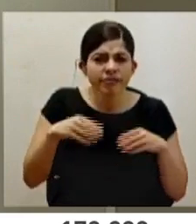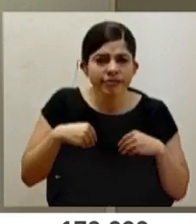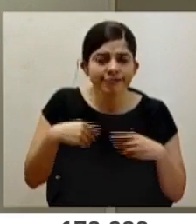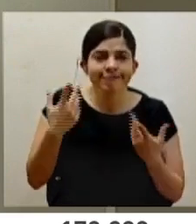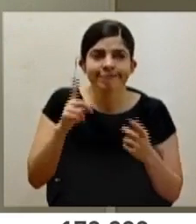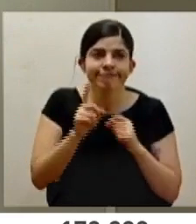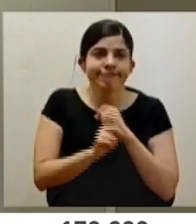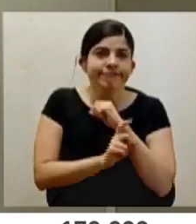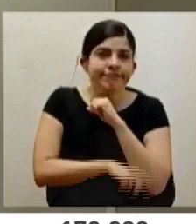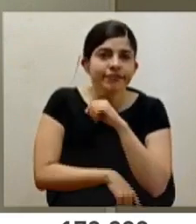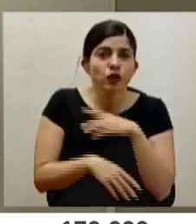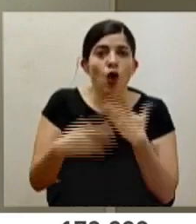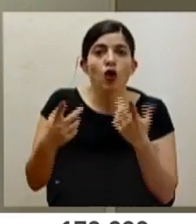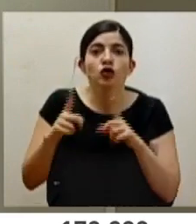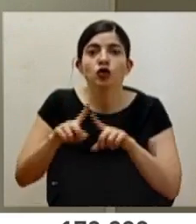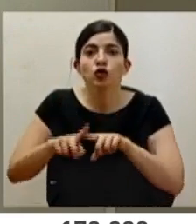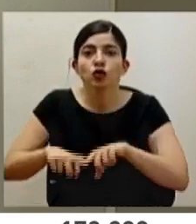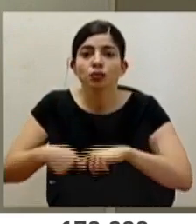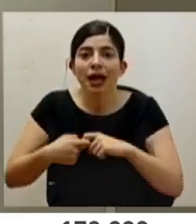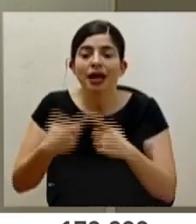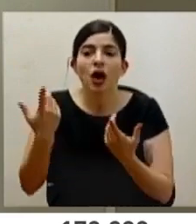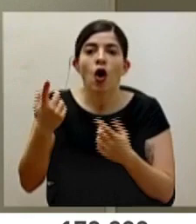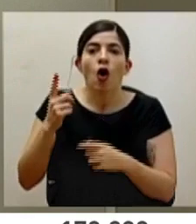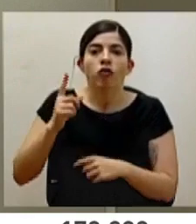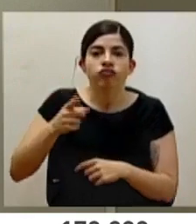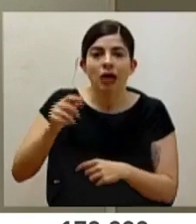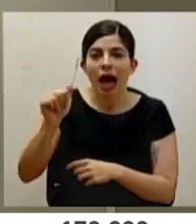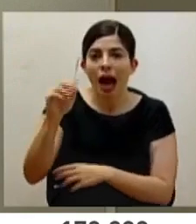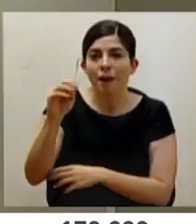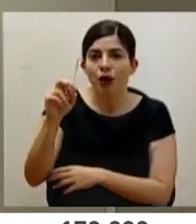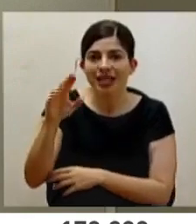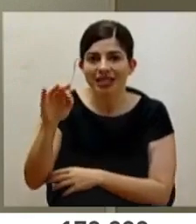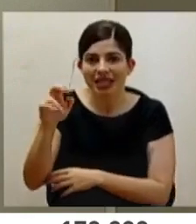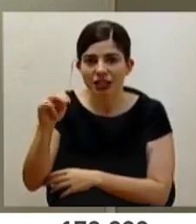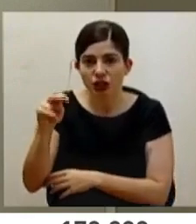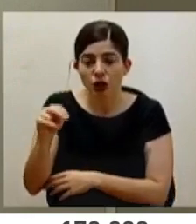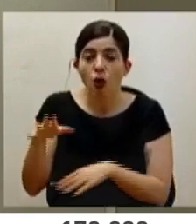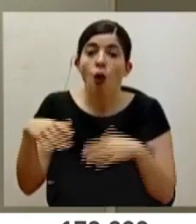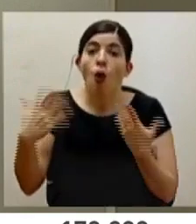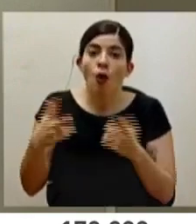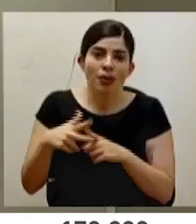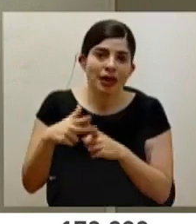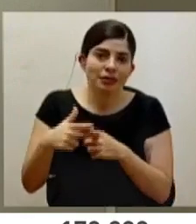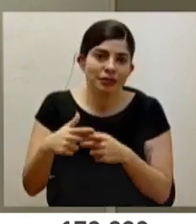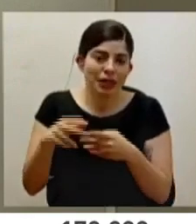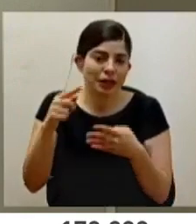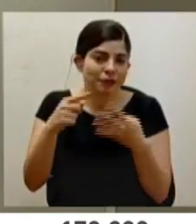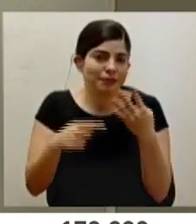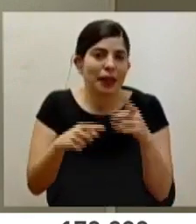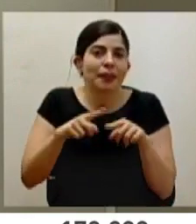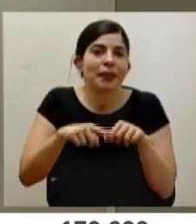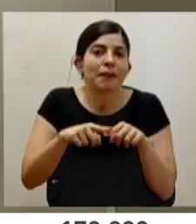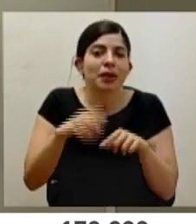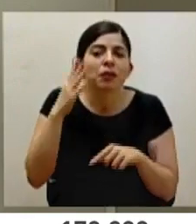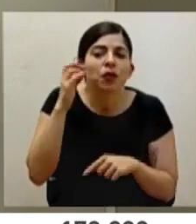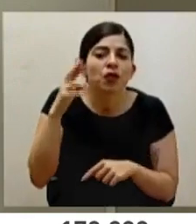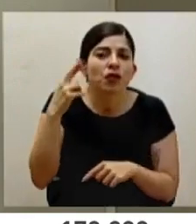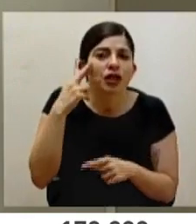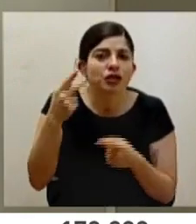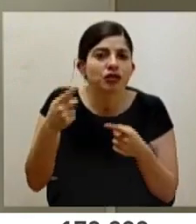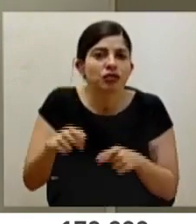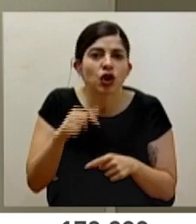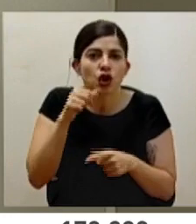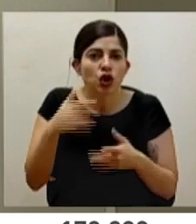sanción como una suspensión, una amonestación, incluso puede ser el despido. O eso va a depender mucho de las condiciones en que se haya dado esa negativa para